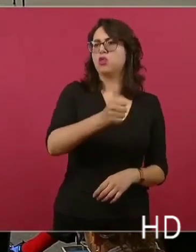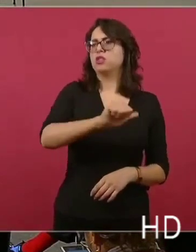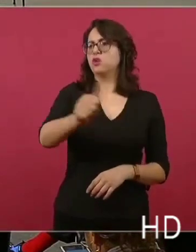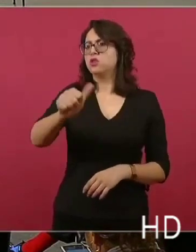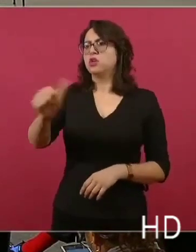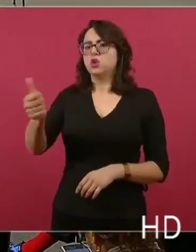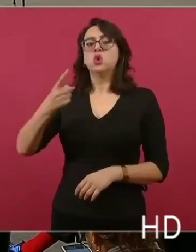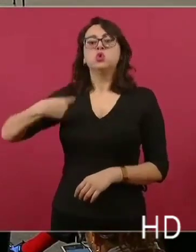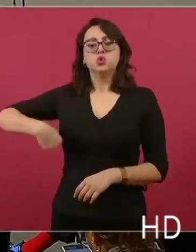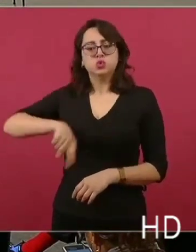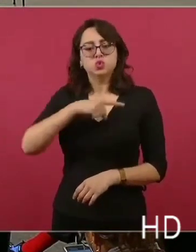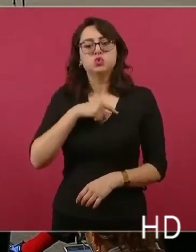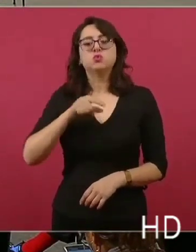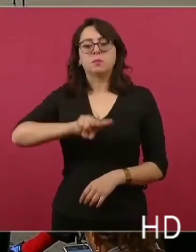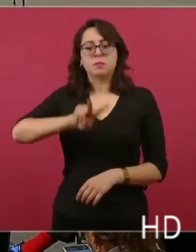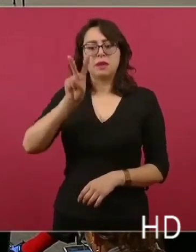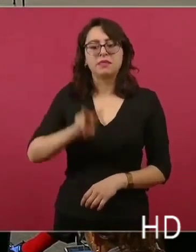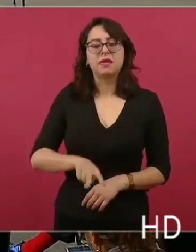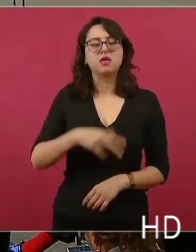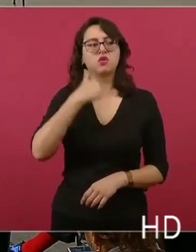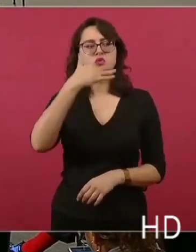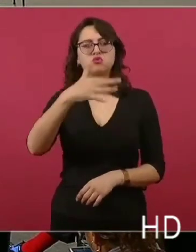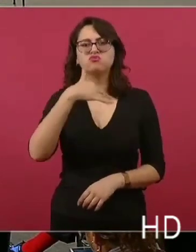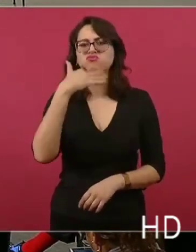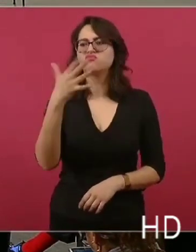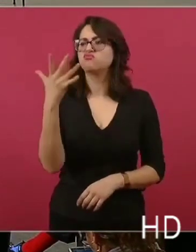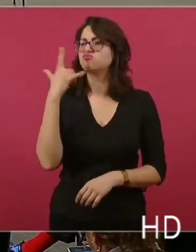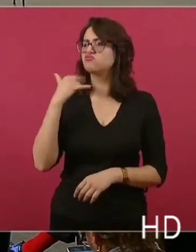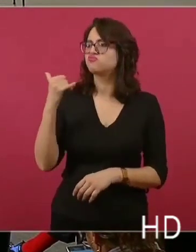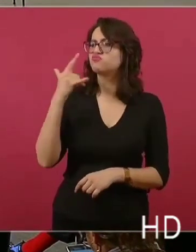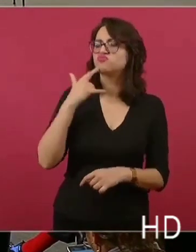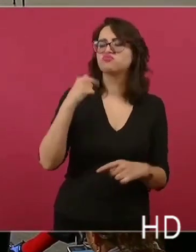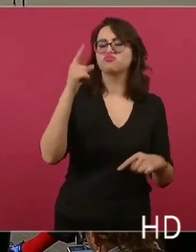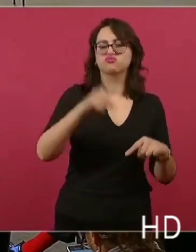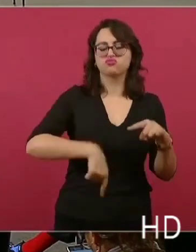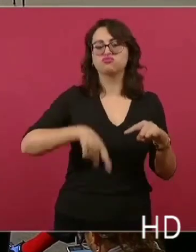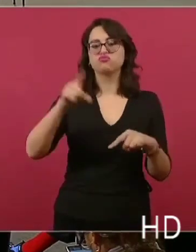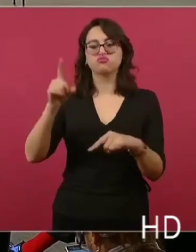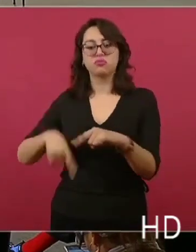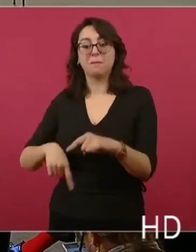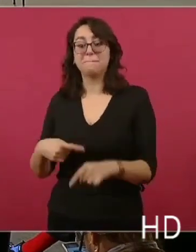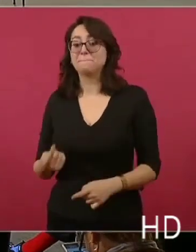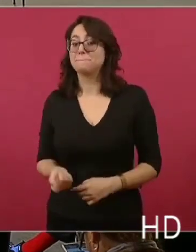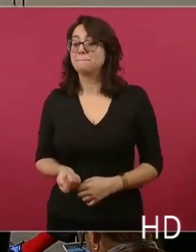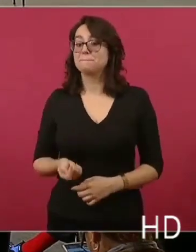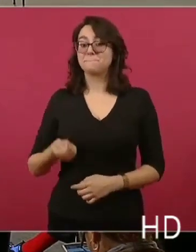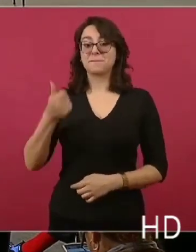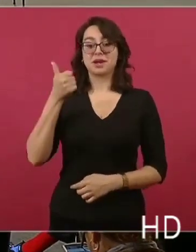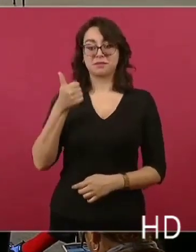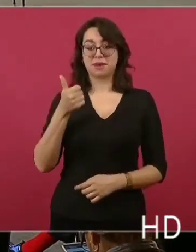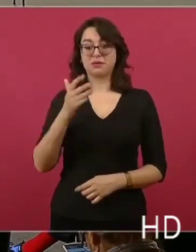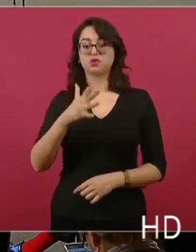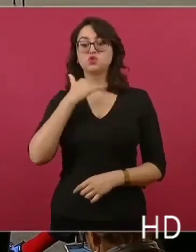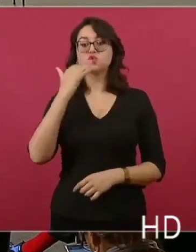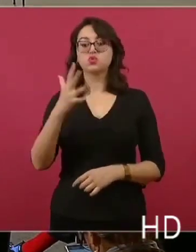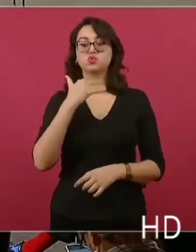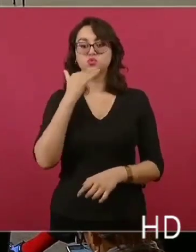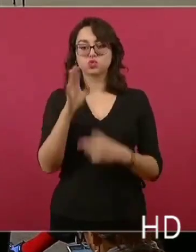en la que por primera vez un gobierno se empeña en el combate